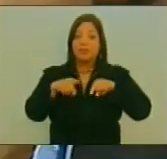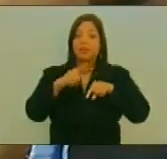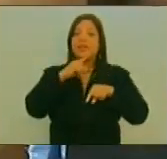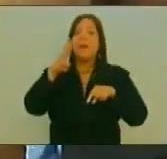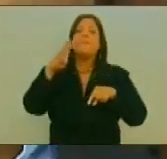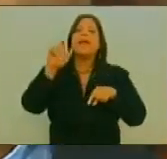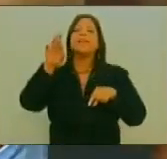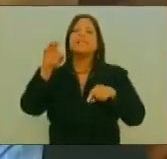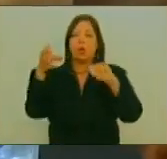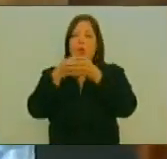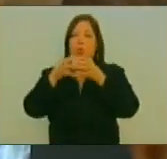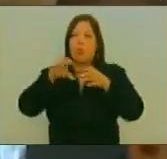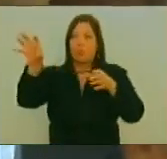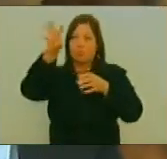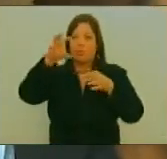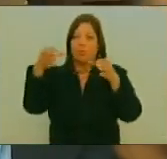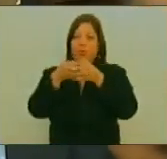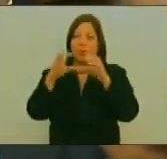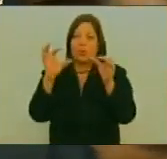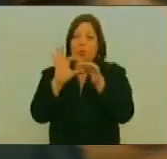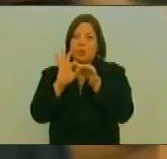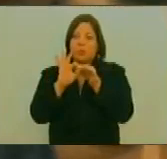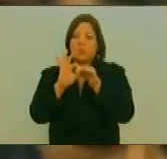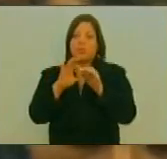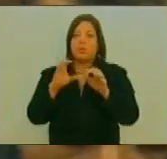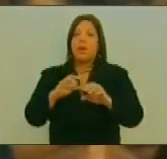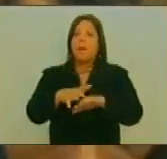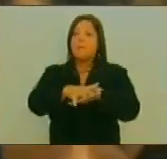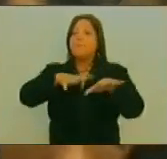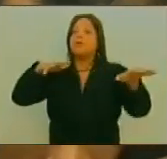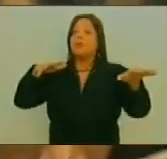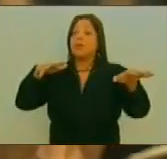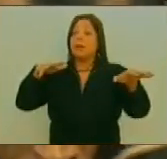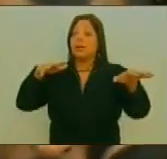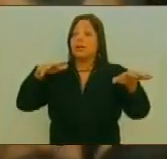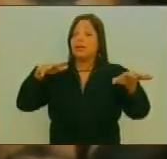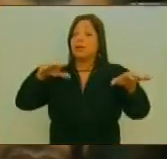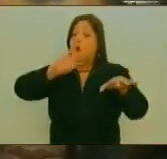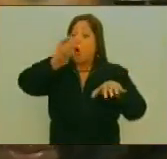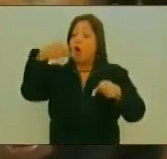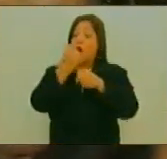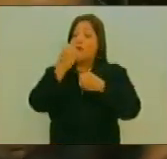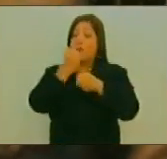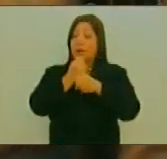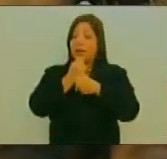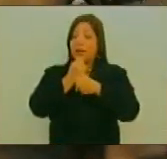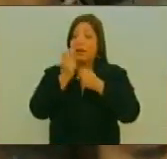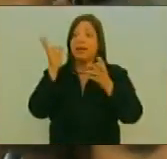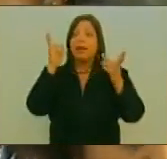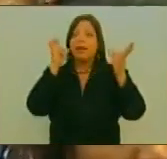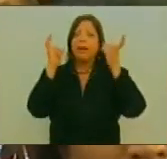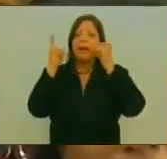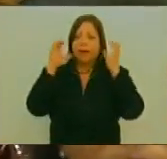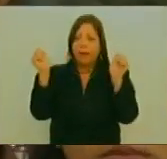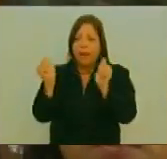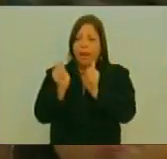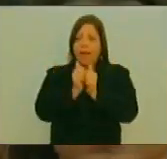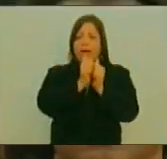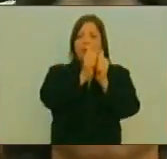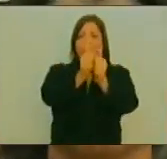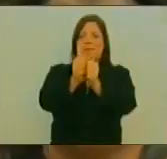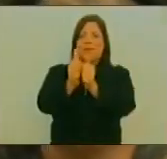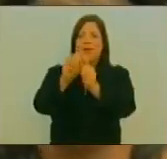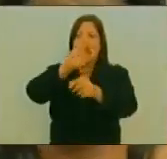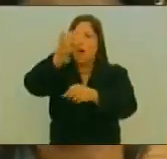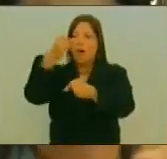Por ejemplo Hoy La inmensa mayoría De las centrales Obreras Que varias de ellas Nos acompañaron En